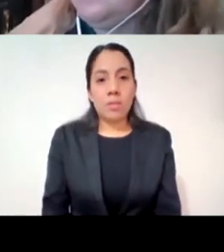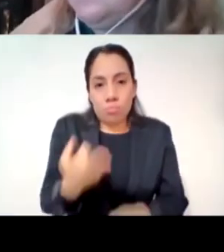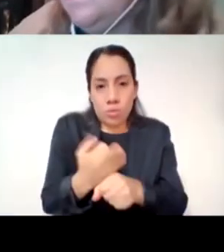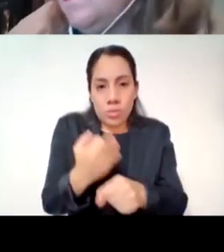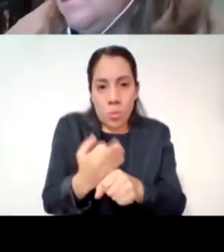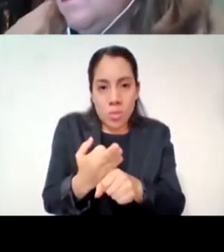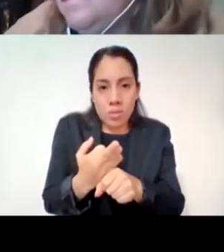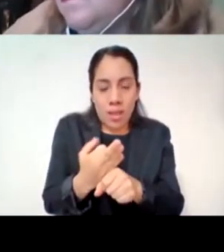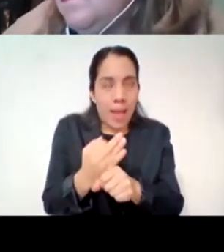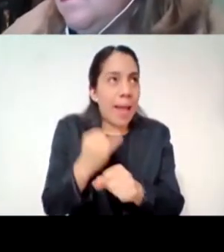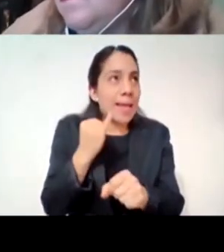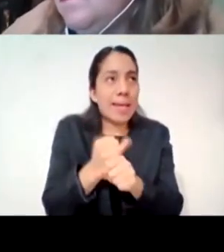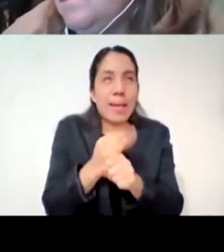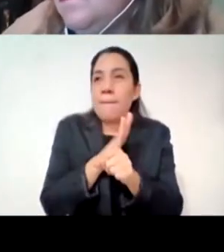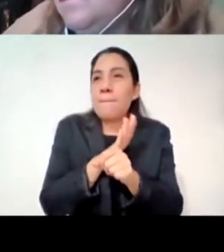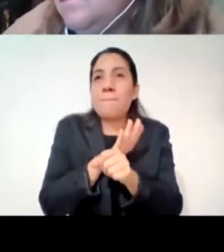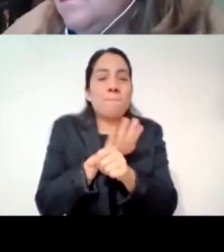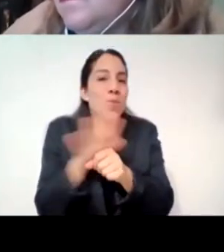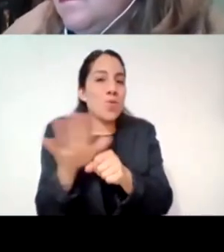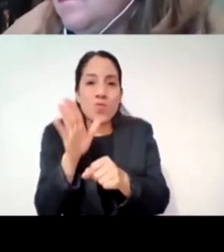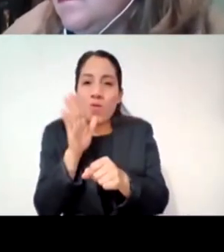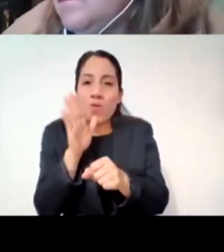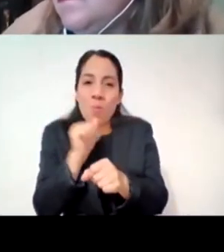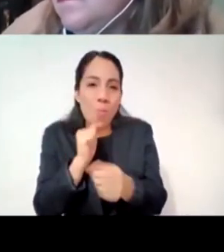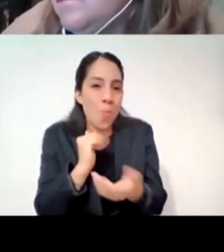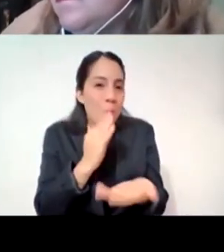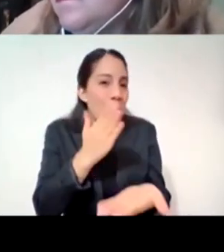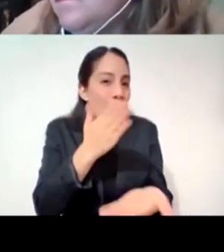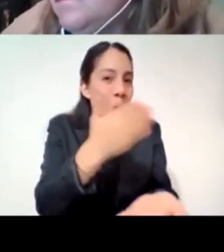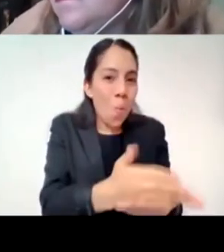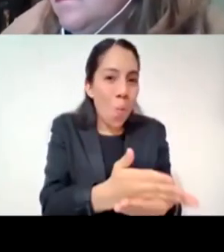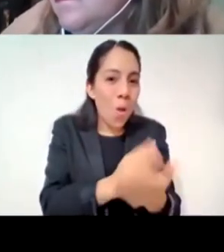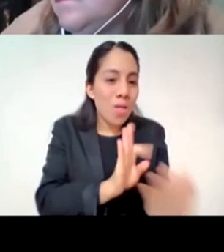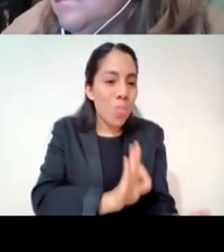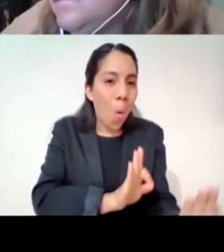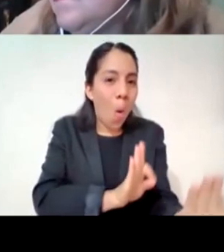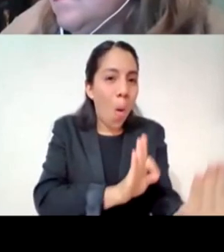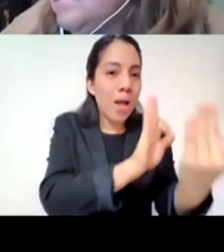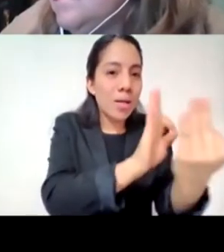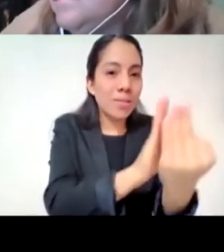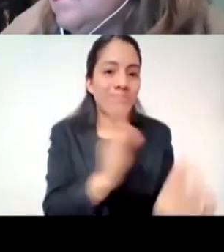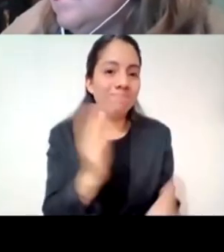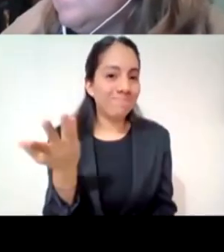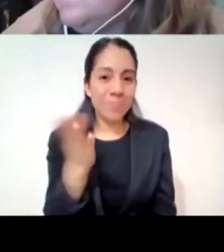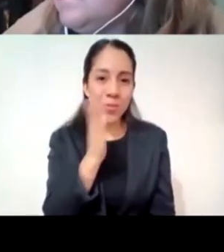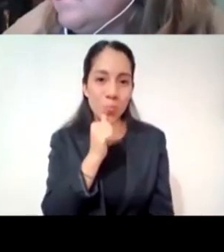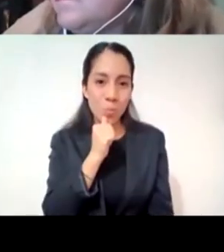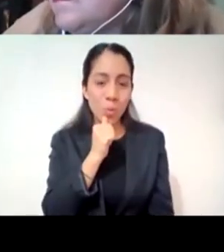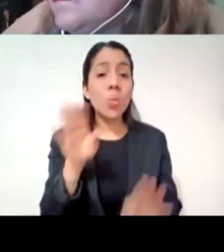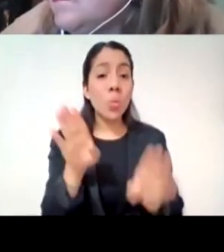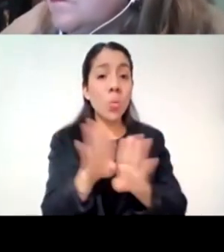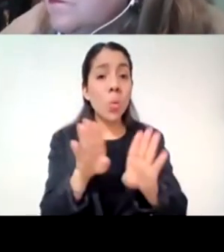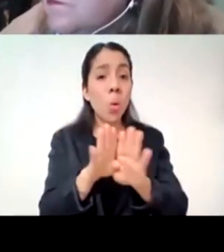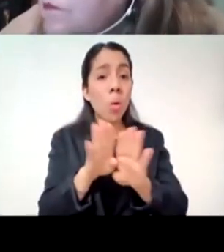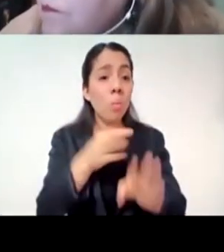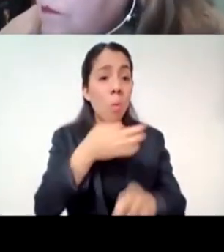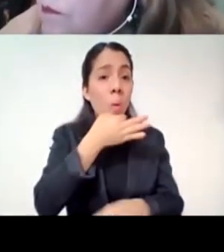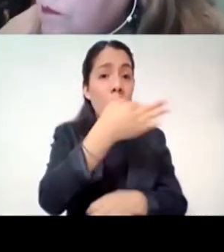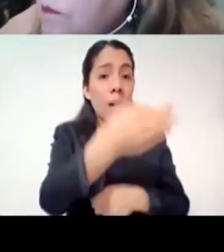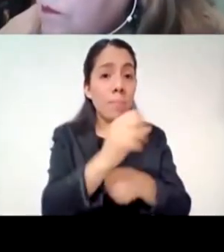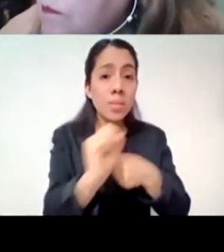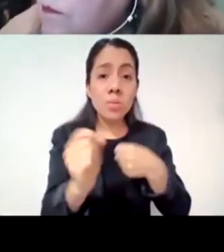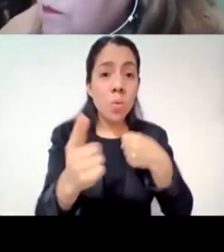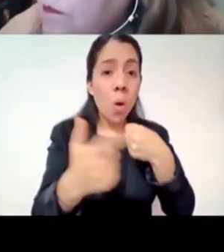acompañar no hay forma de acercarse la forma como se les están dando las noticias es por medio de teléfono entonces